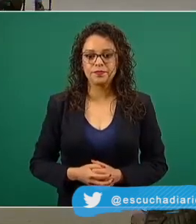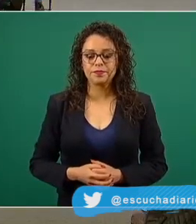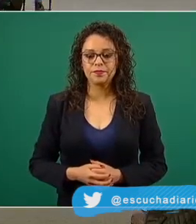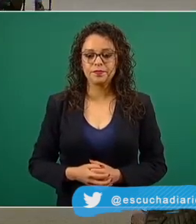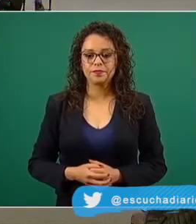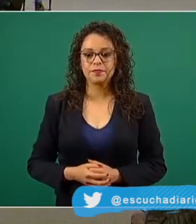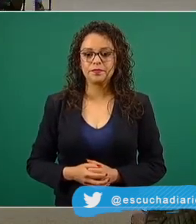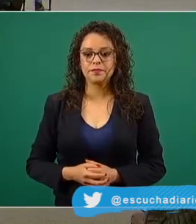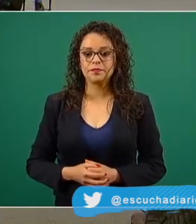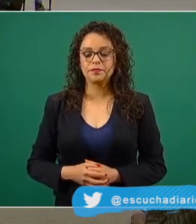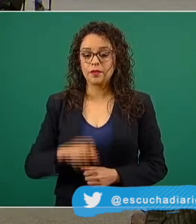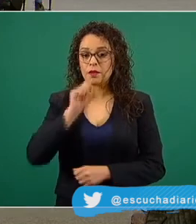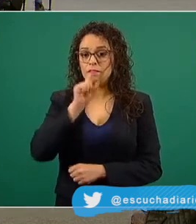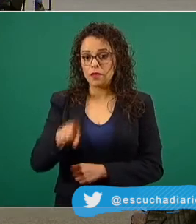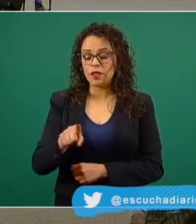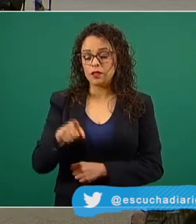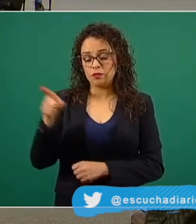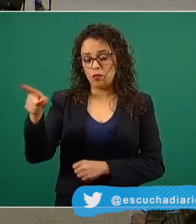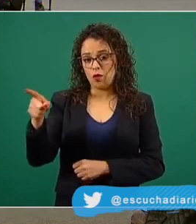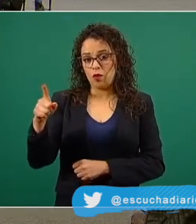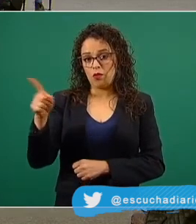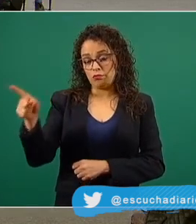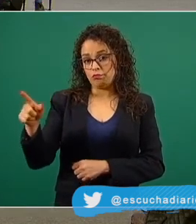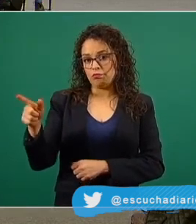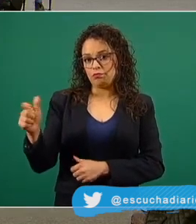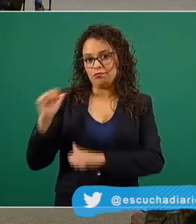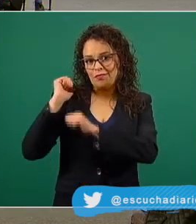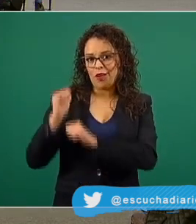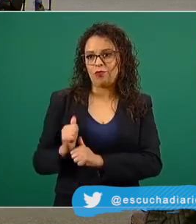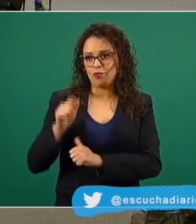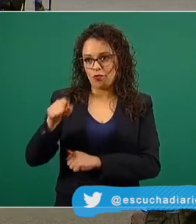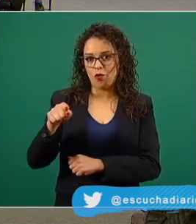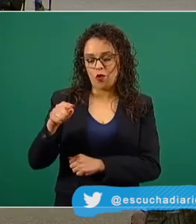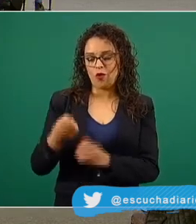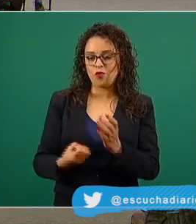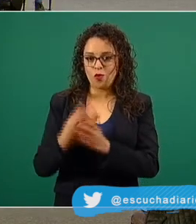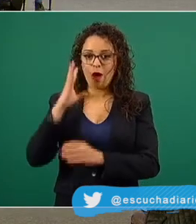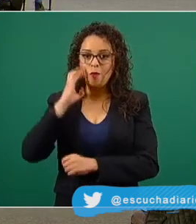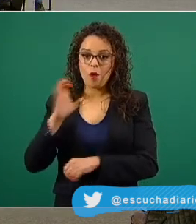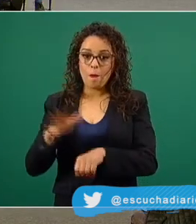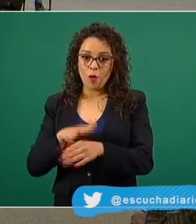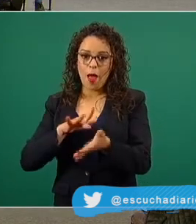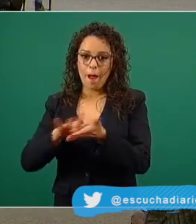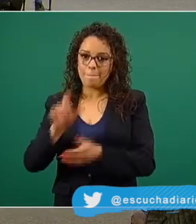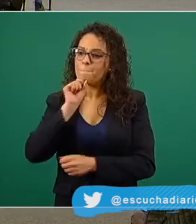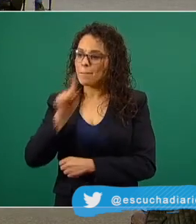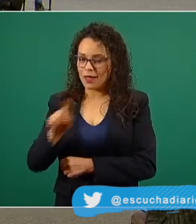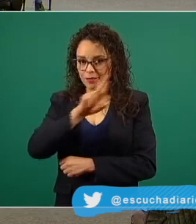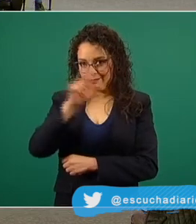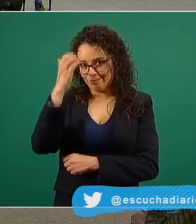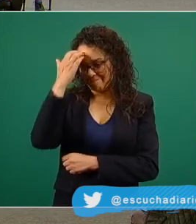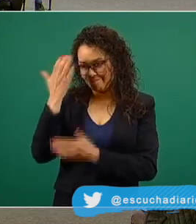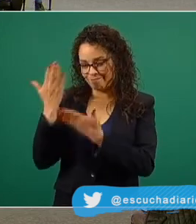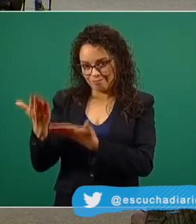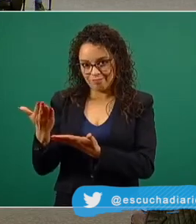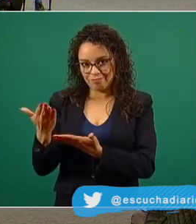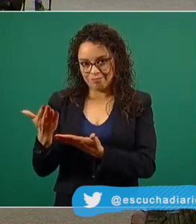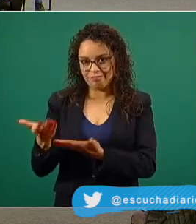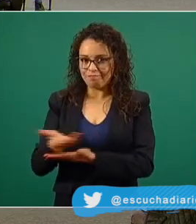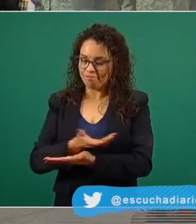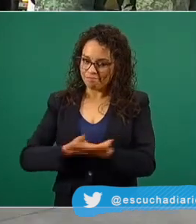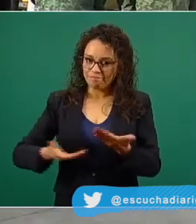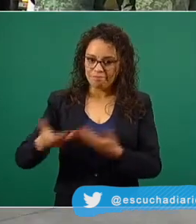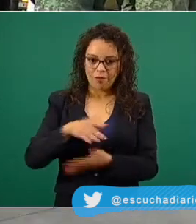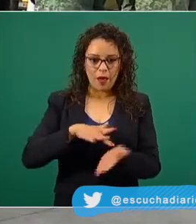reconocimiento a las autoridades de Nuevo León por su apoyo, por su colaboración. Un